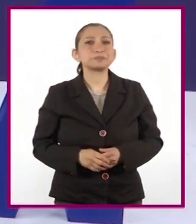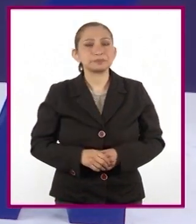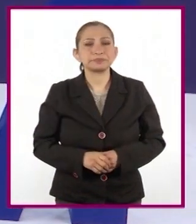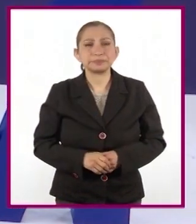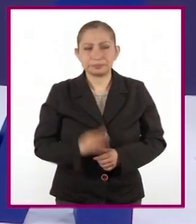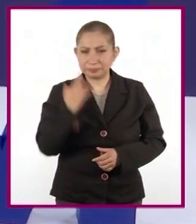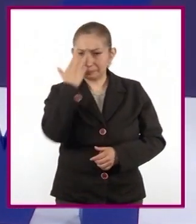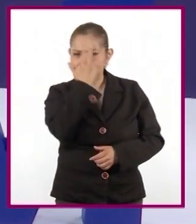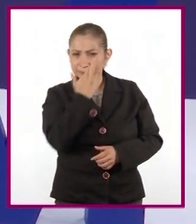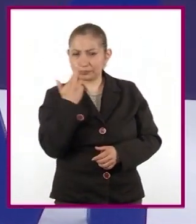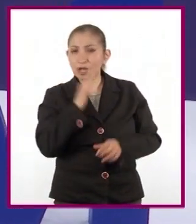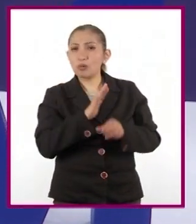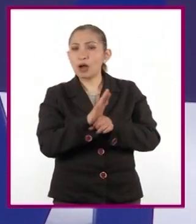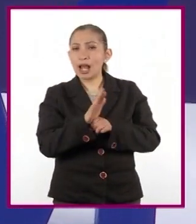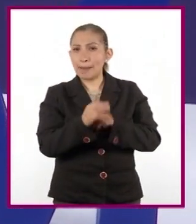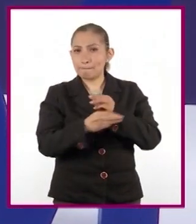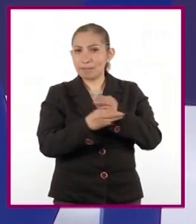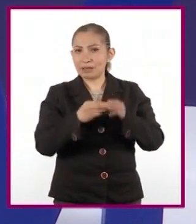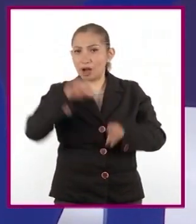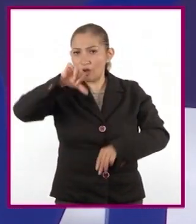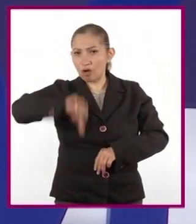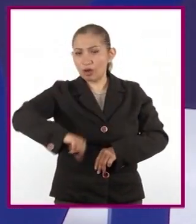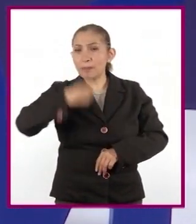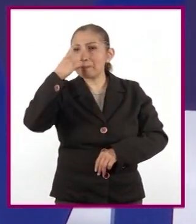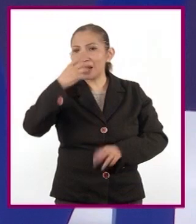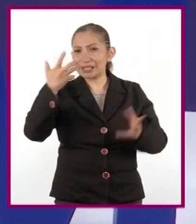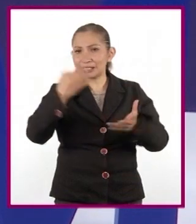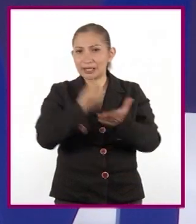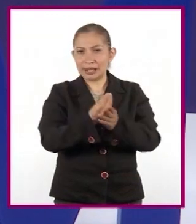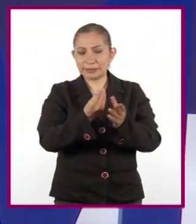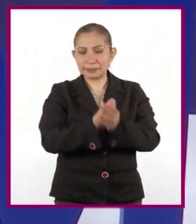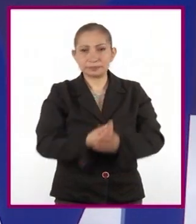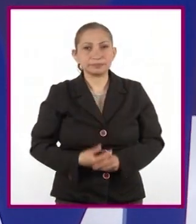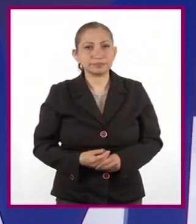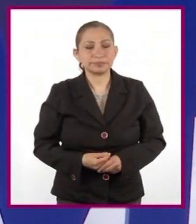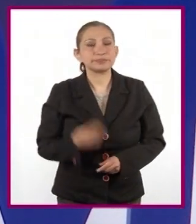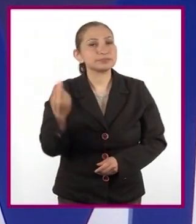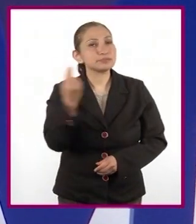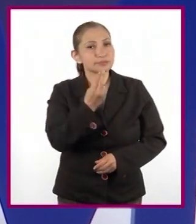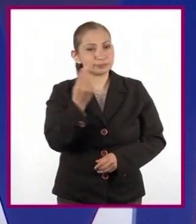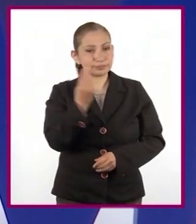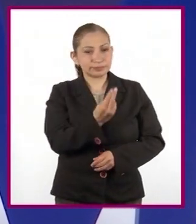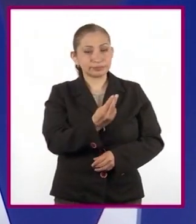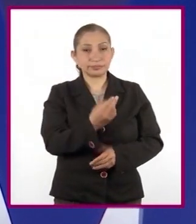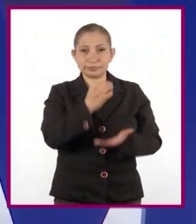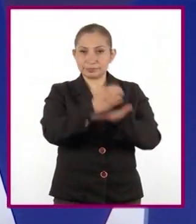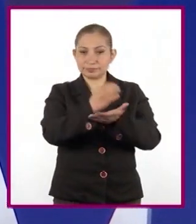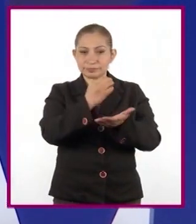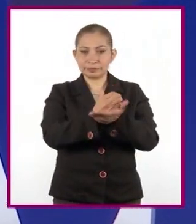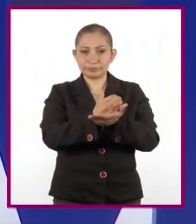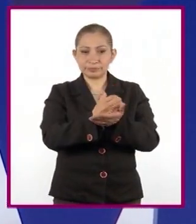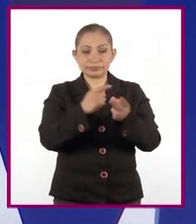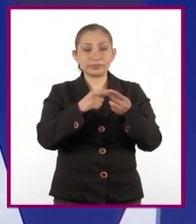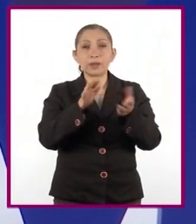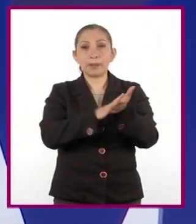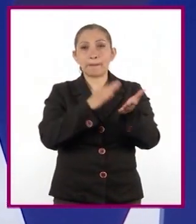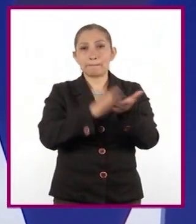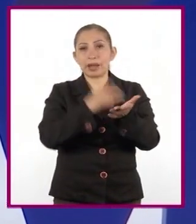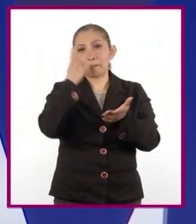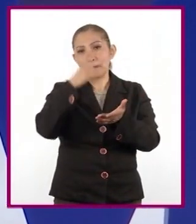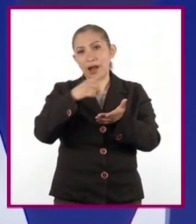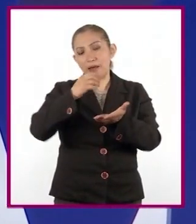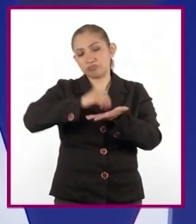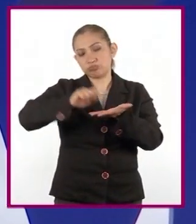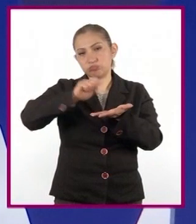Revisemos el material que van a utilizar para realizar esta sesión. Necesitarán cuaderno u hojas para tomar